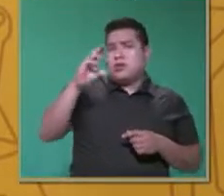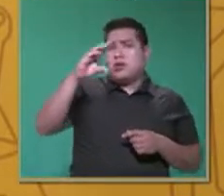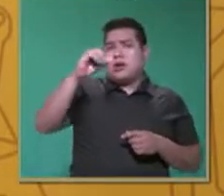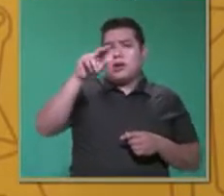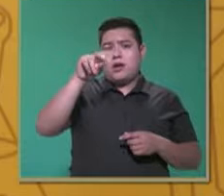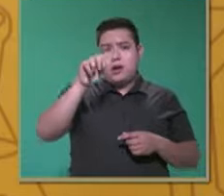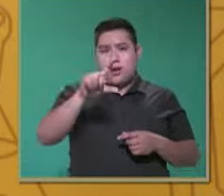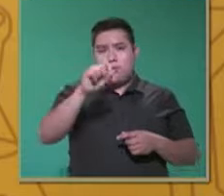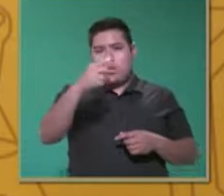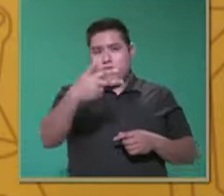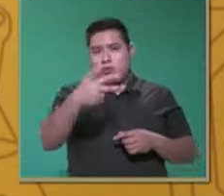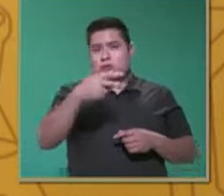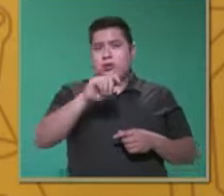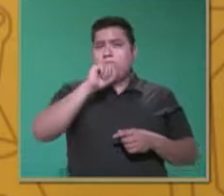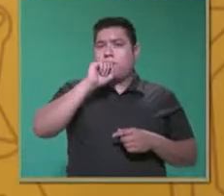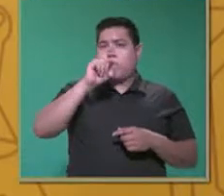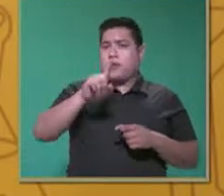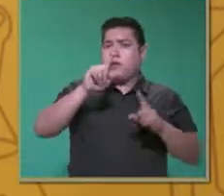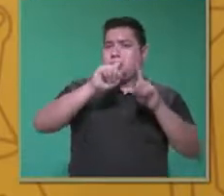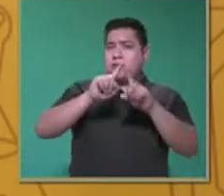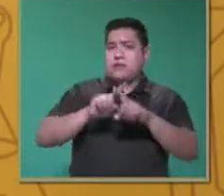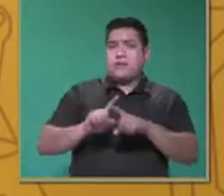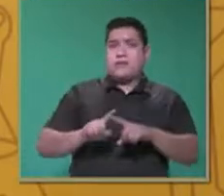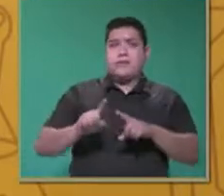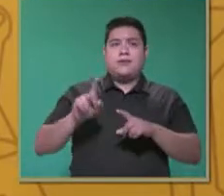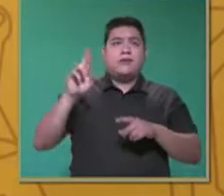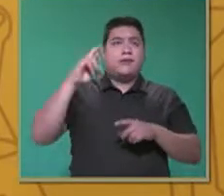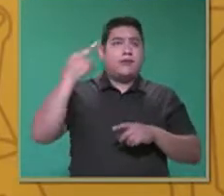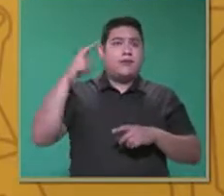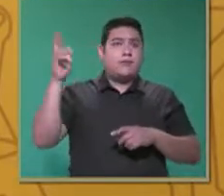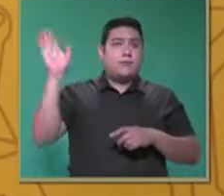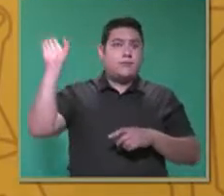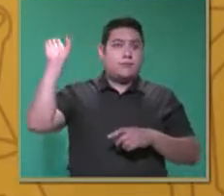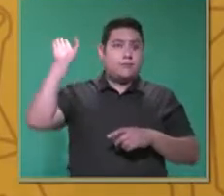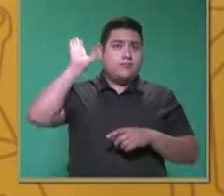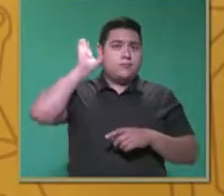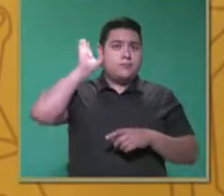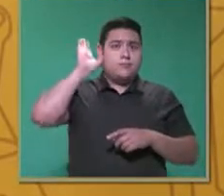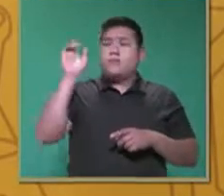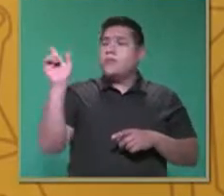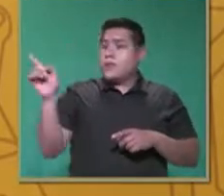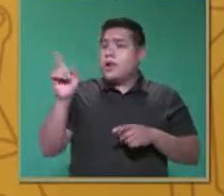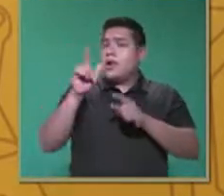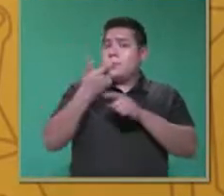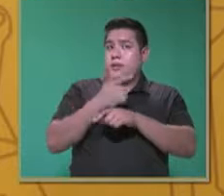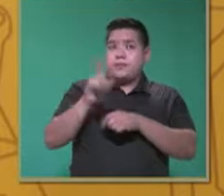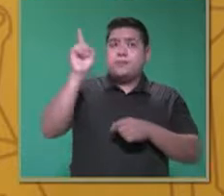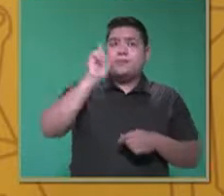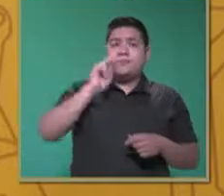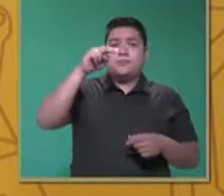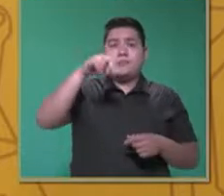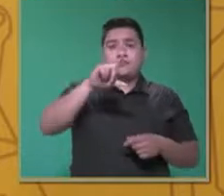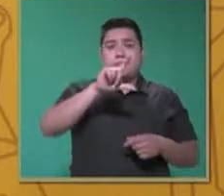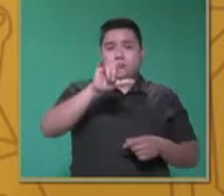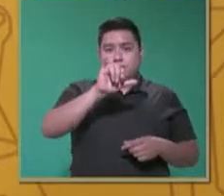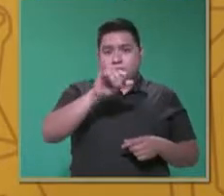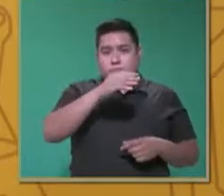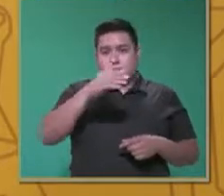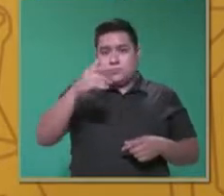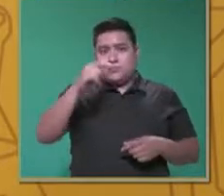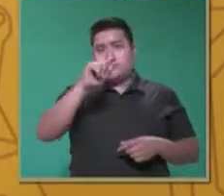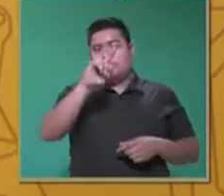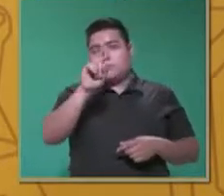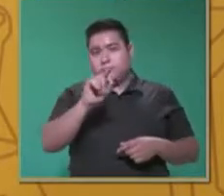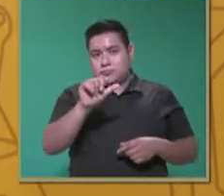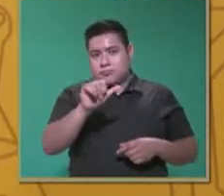Canal 28 y de las estaciones de radio. Yo soy la licenciada Nelly Garza Rodríguez, voy a estar con ustedes